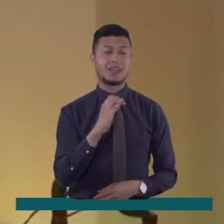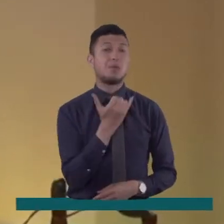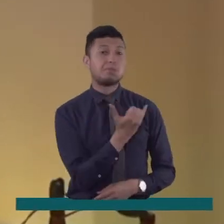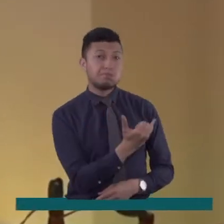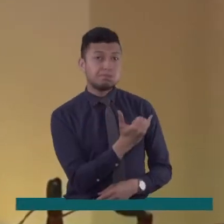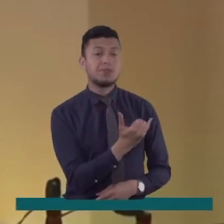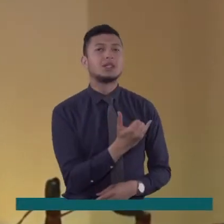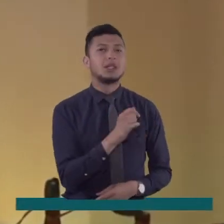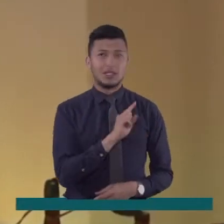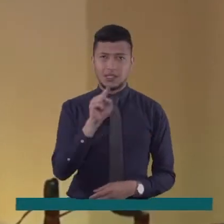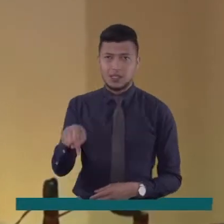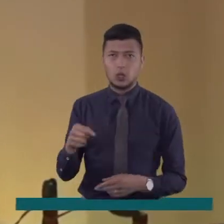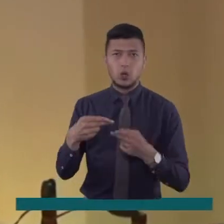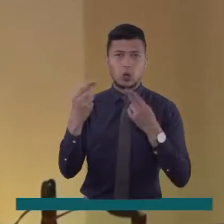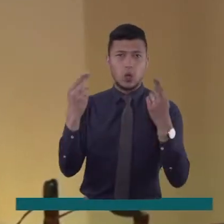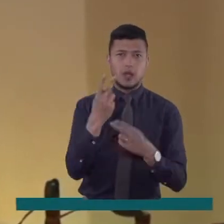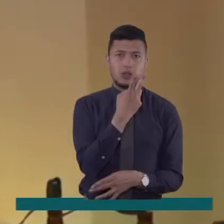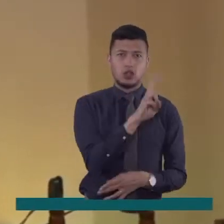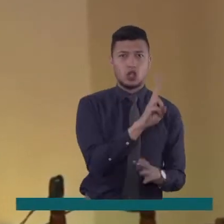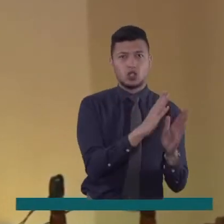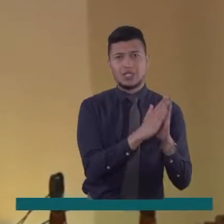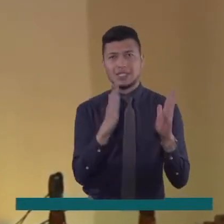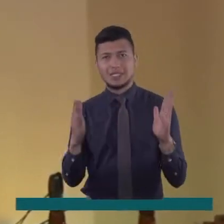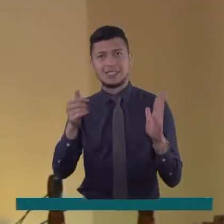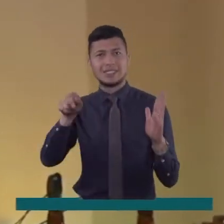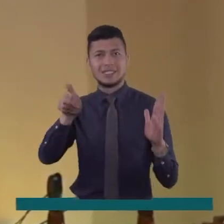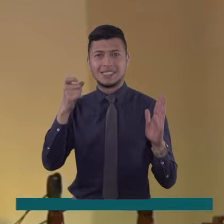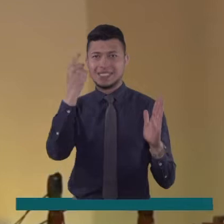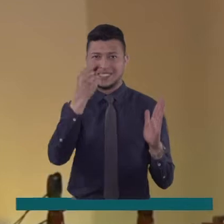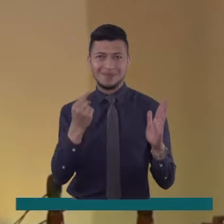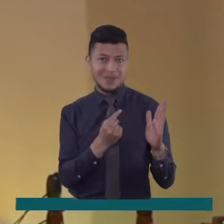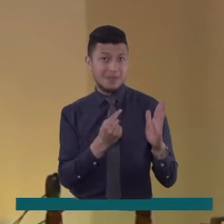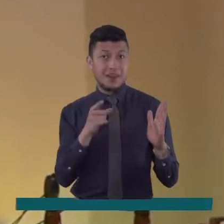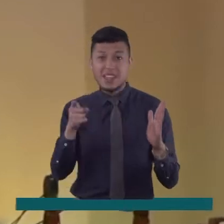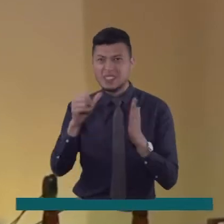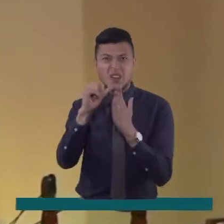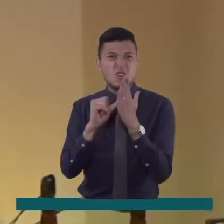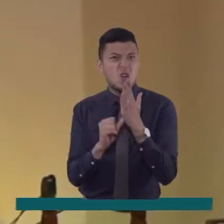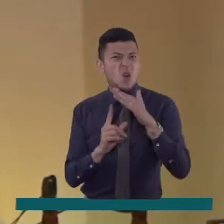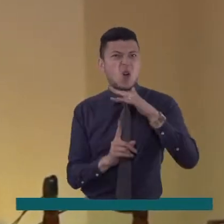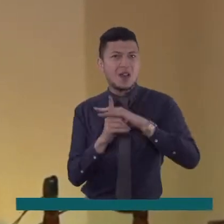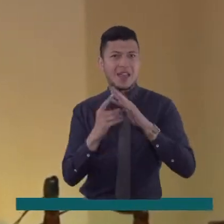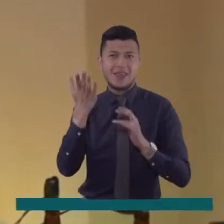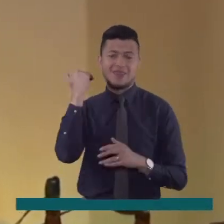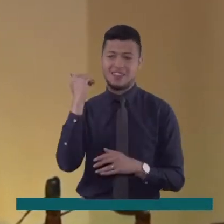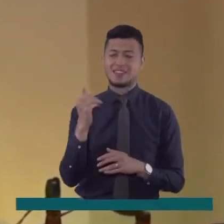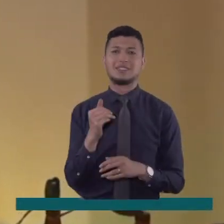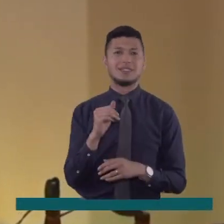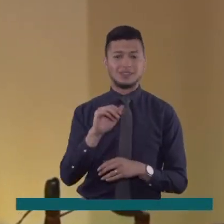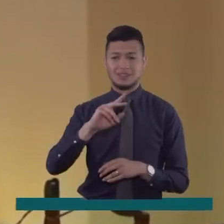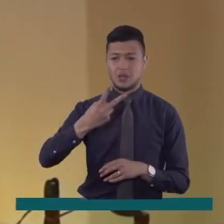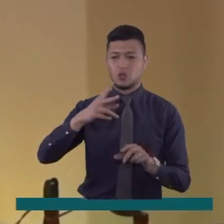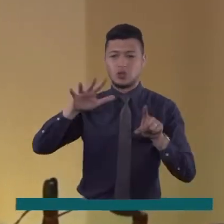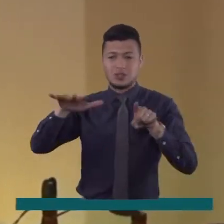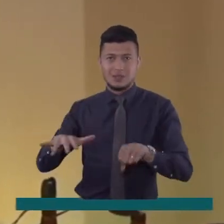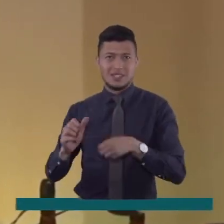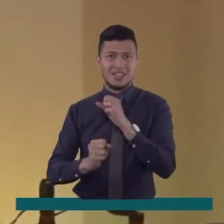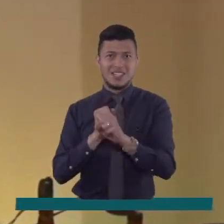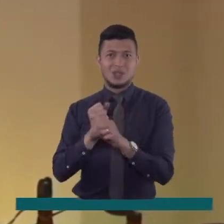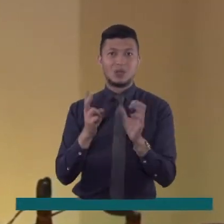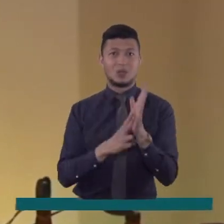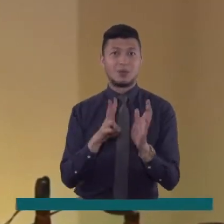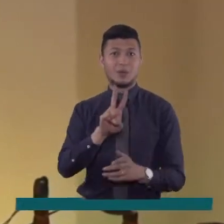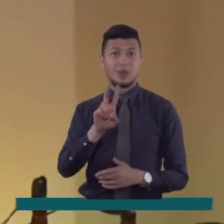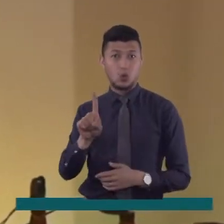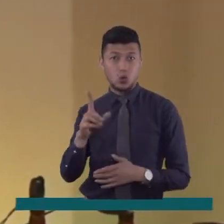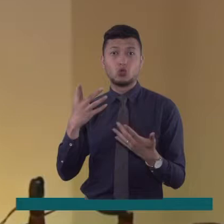estaremos en Tunja del 12 al 16 de septiembre. Este programa, que nace en el segundo semestre de 2021, ya ha recorrido